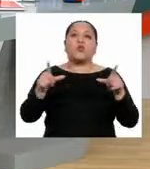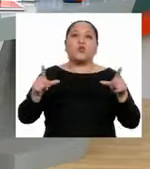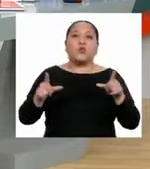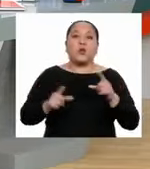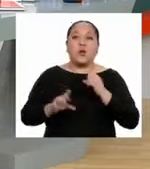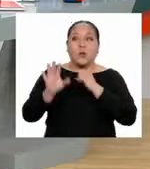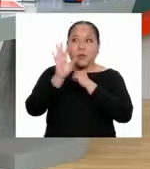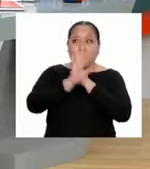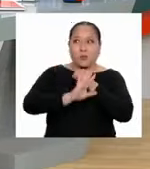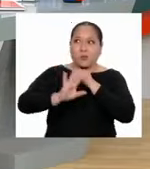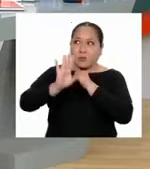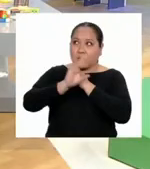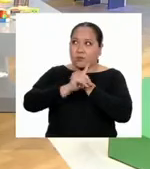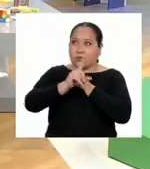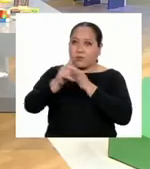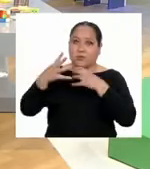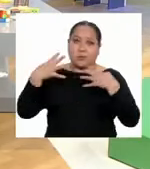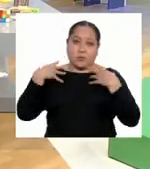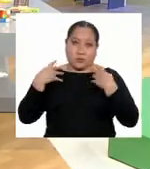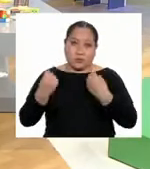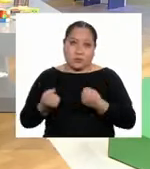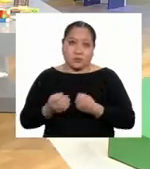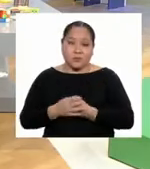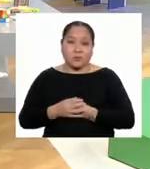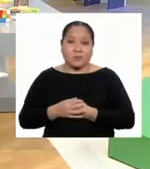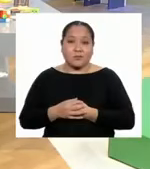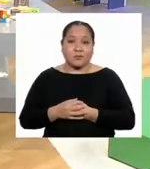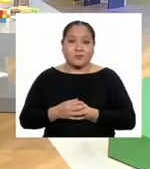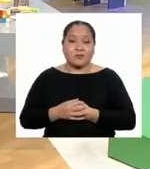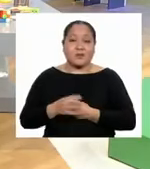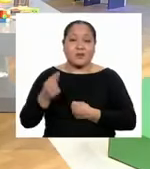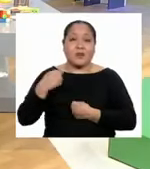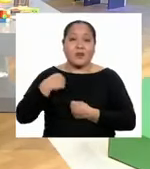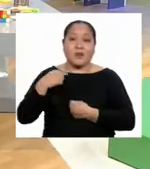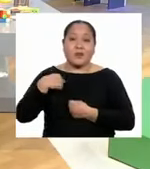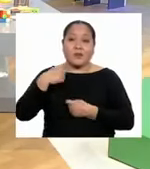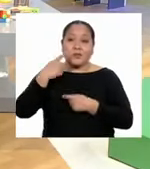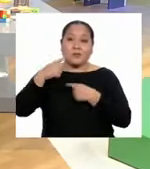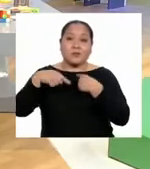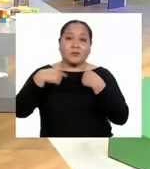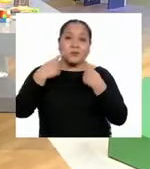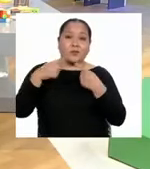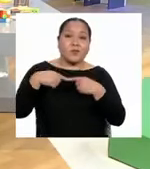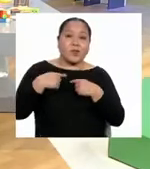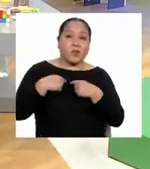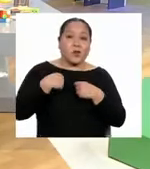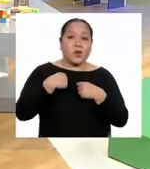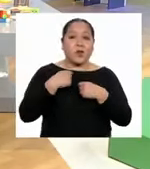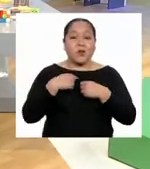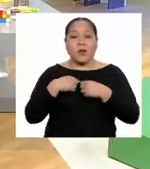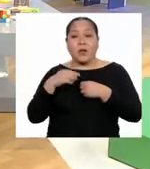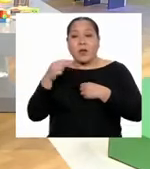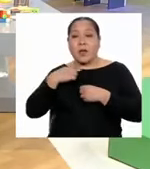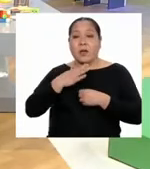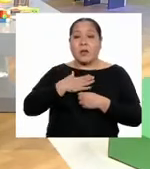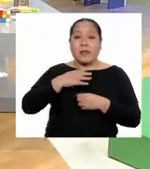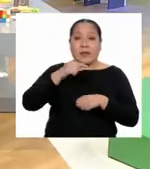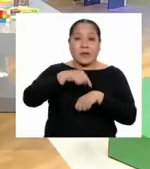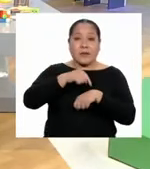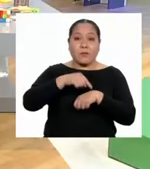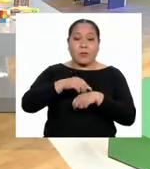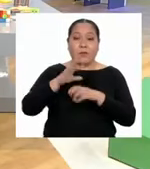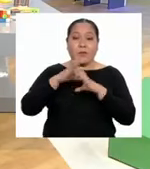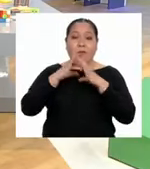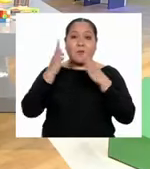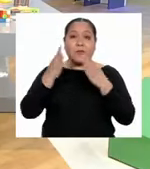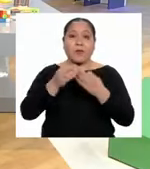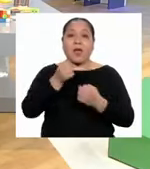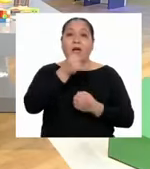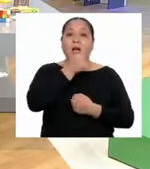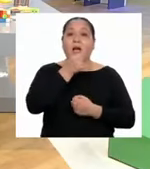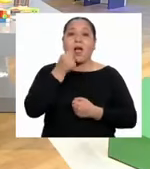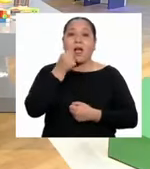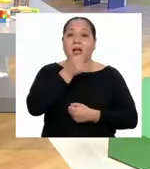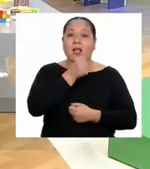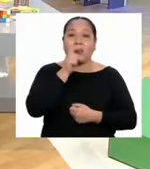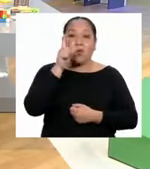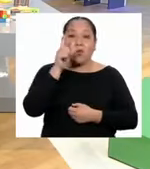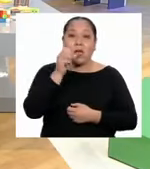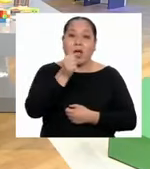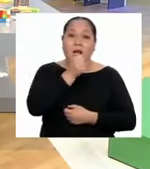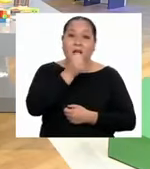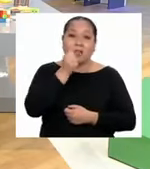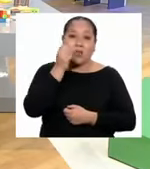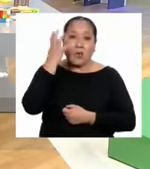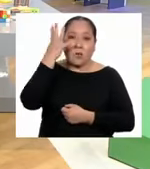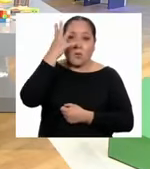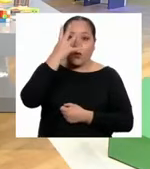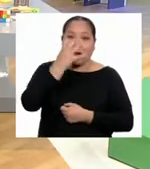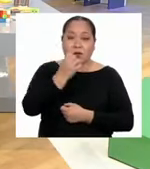salud del caso, claro. Les cuento que cuando le tocó el turno a mi familia, salimos a cantar una canción muy bonita.